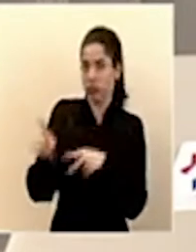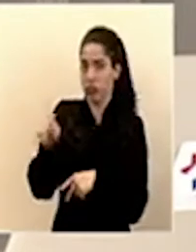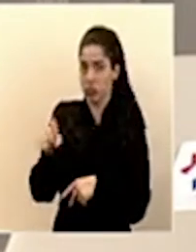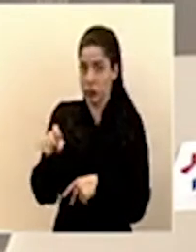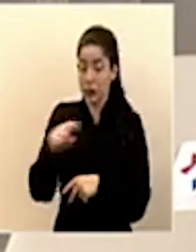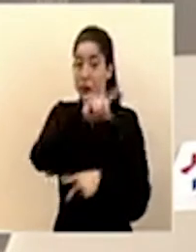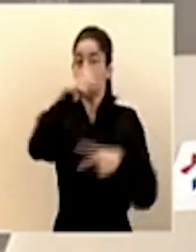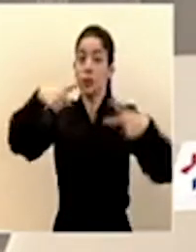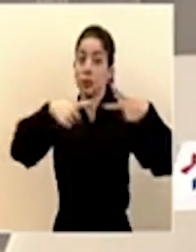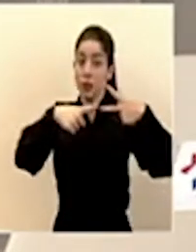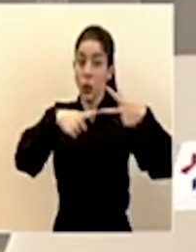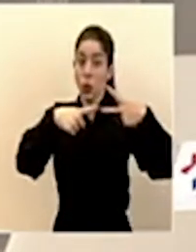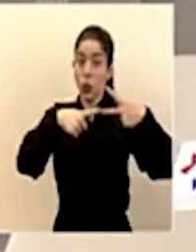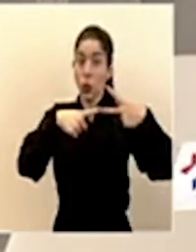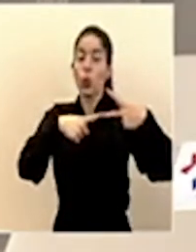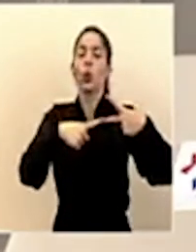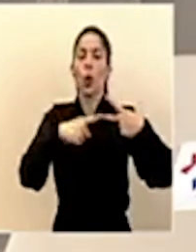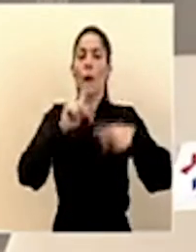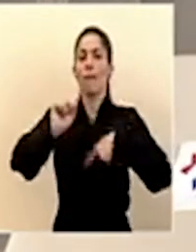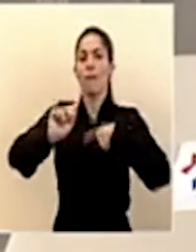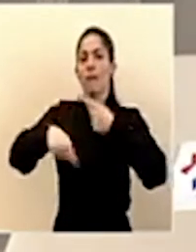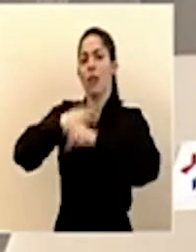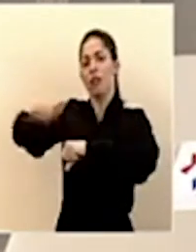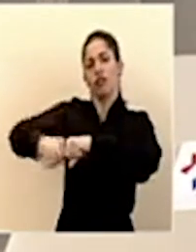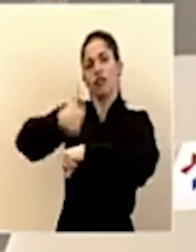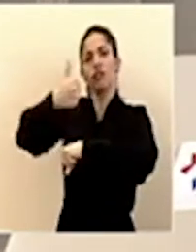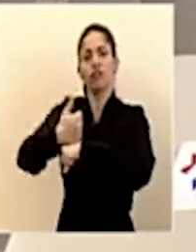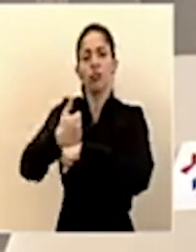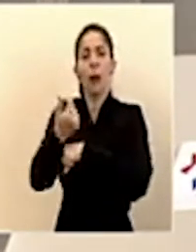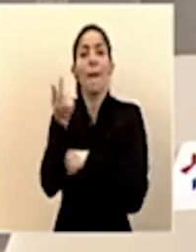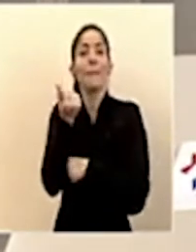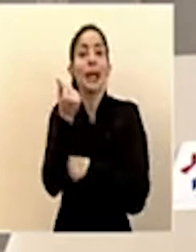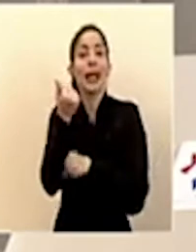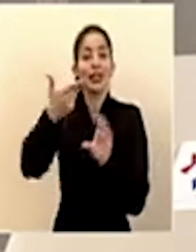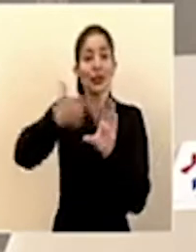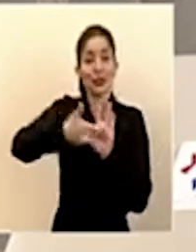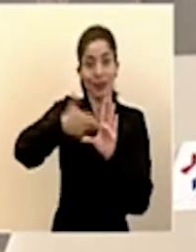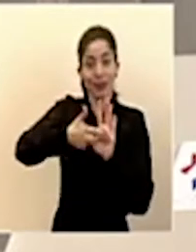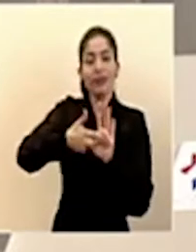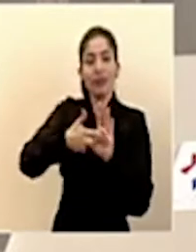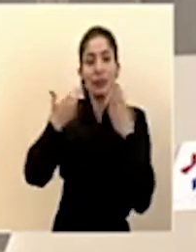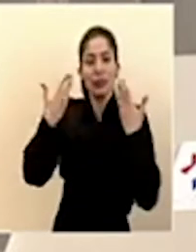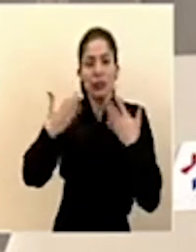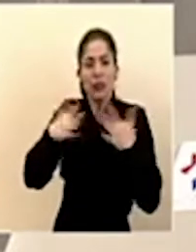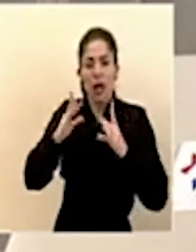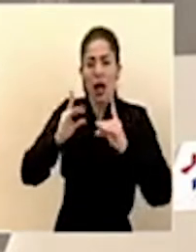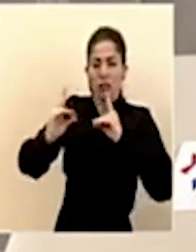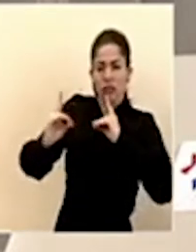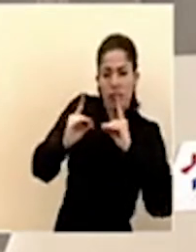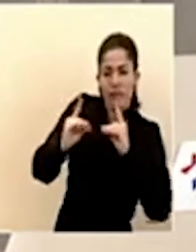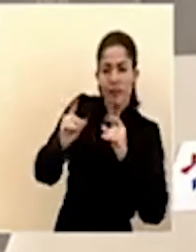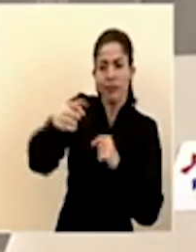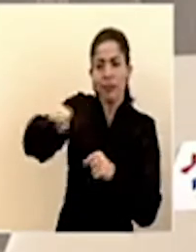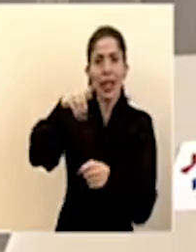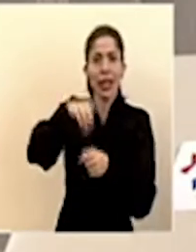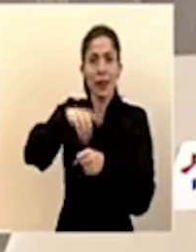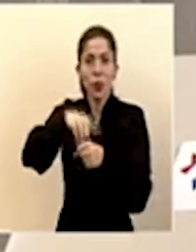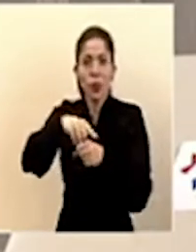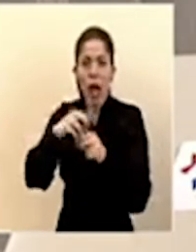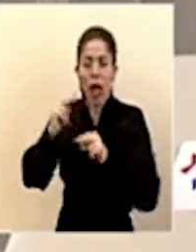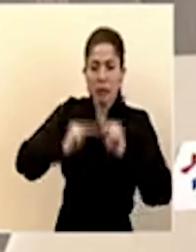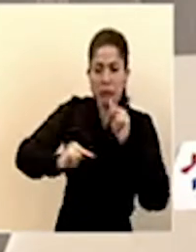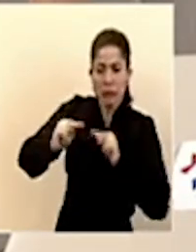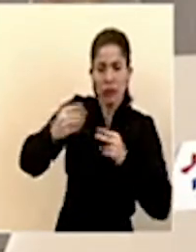Segundo, tendremos una fijación del precio de los combustibles que se ha dialogado con los diputados y las diputadas, si hay un